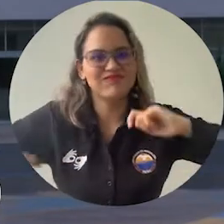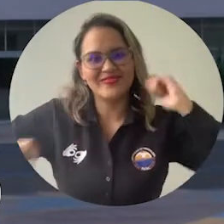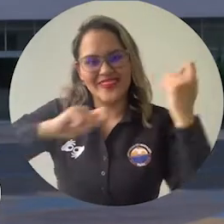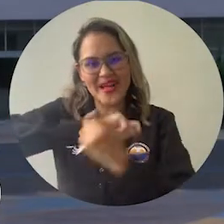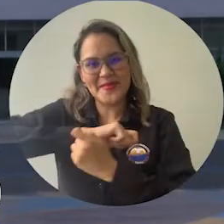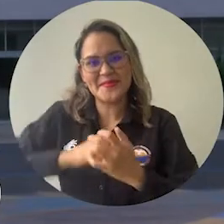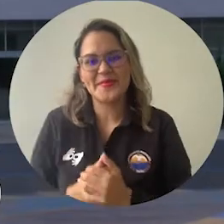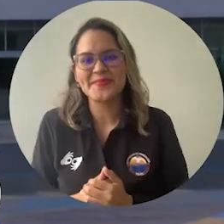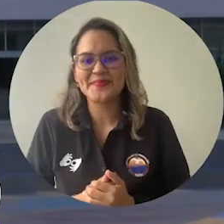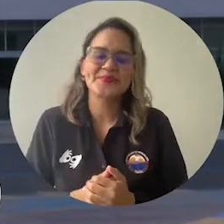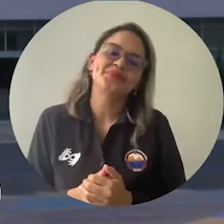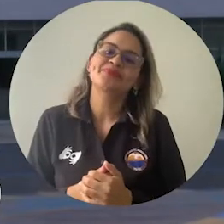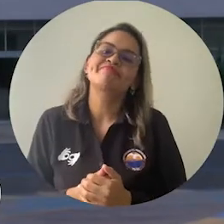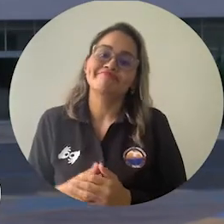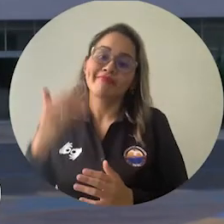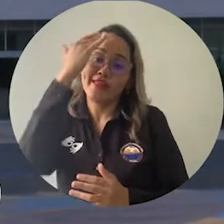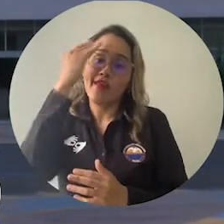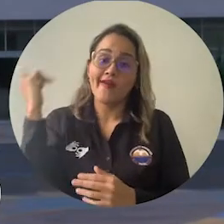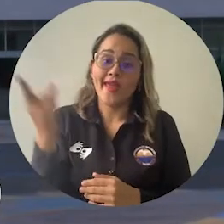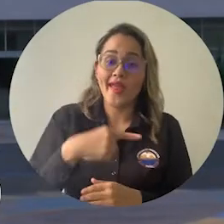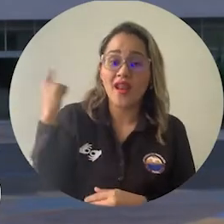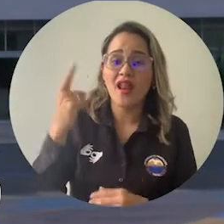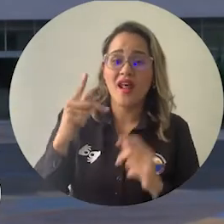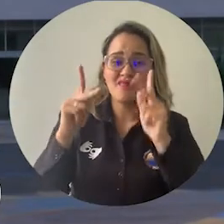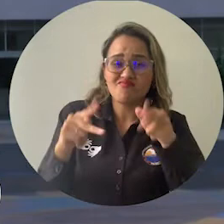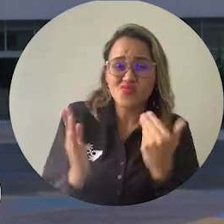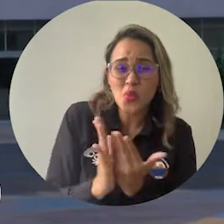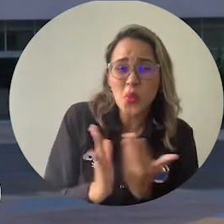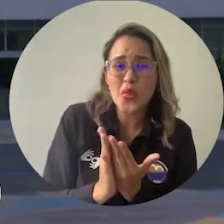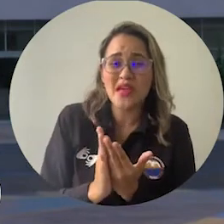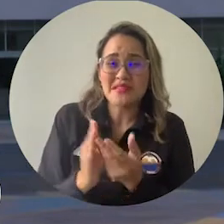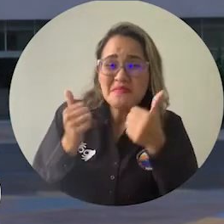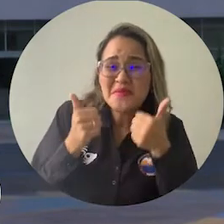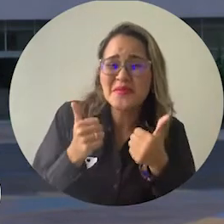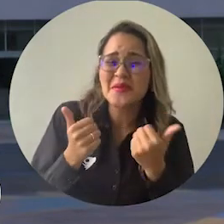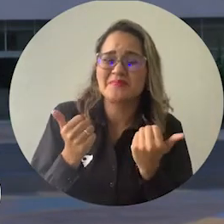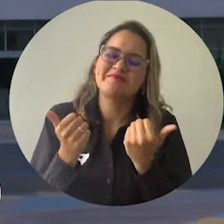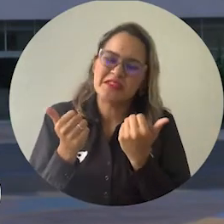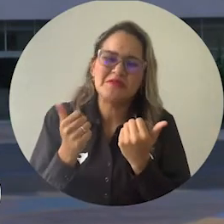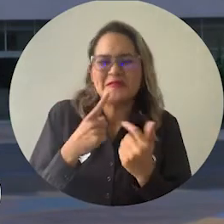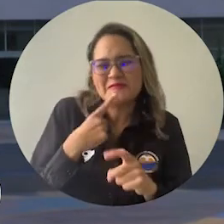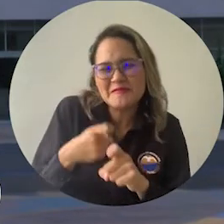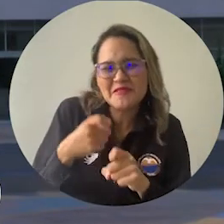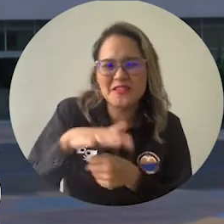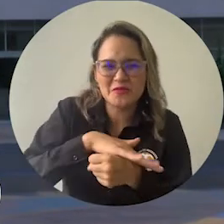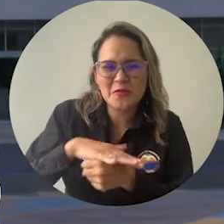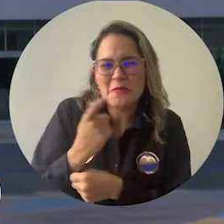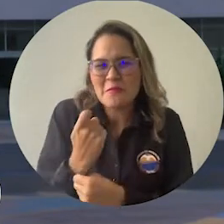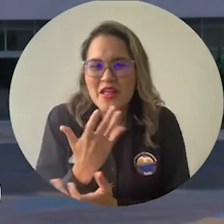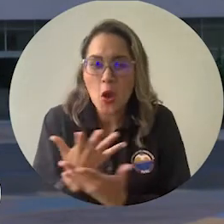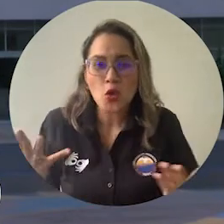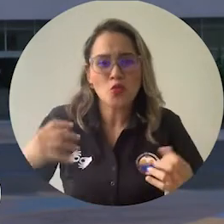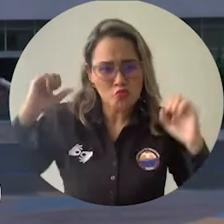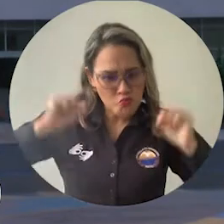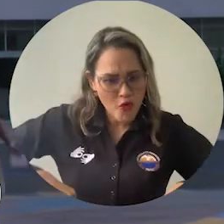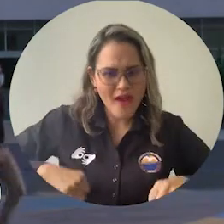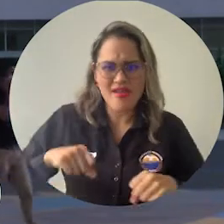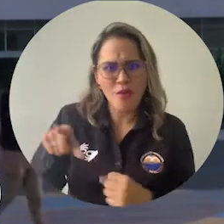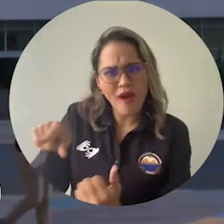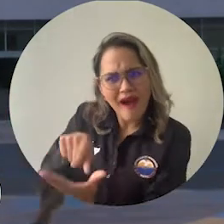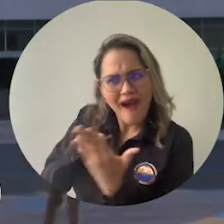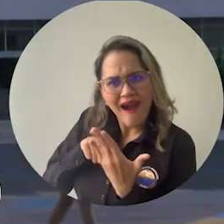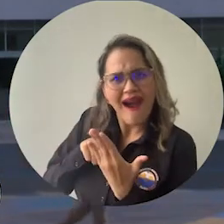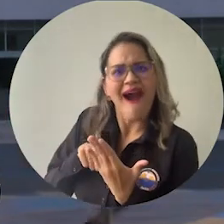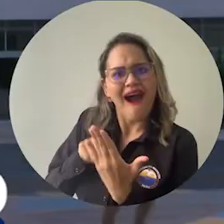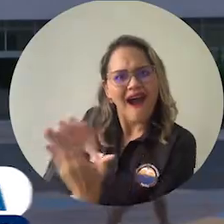estudiantes que vienen desde abajo, estudiantes de escasos recursos como somos nosotros, podamos llegar y ocupar grandes cargos y dejar una